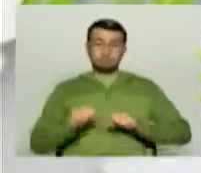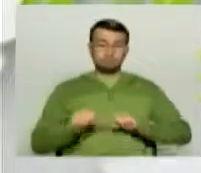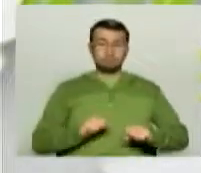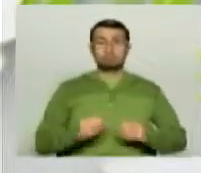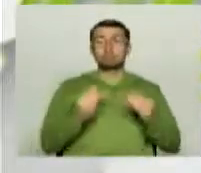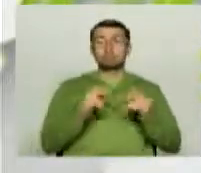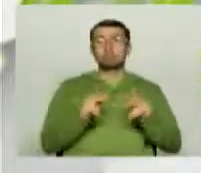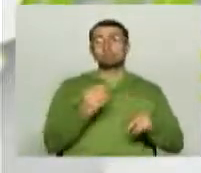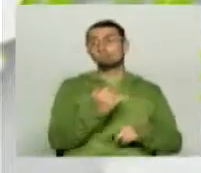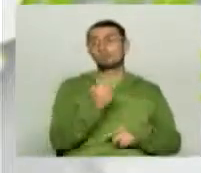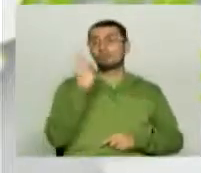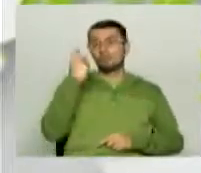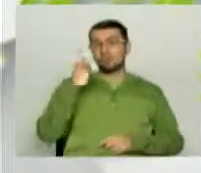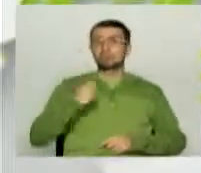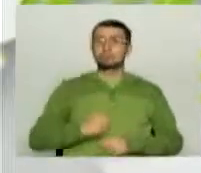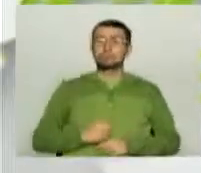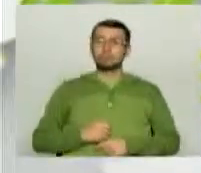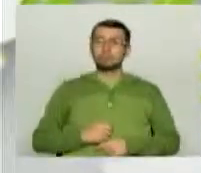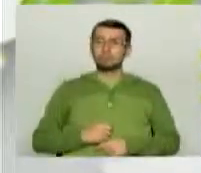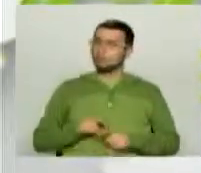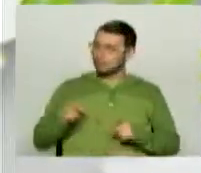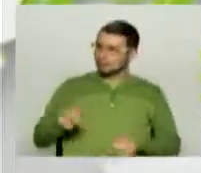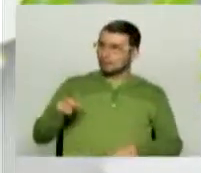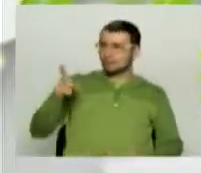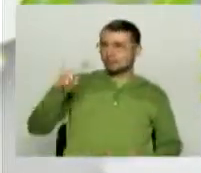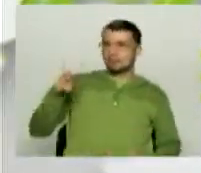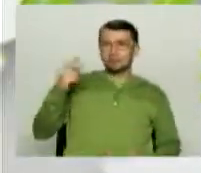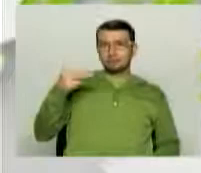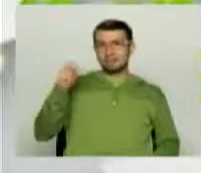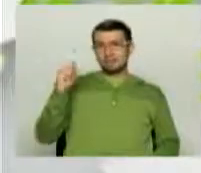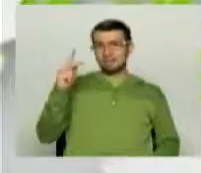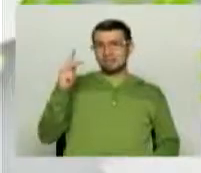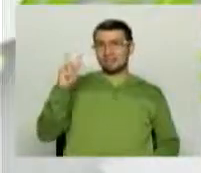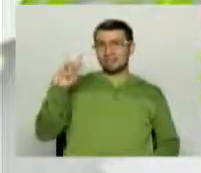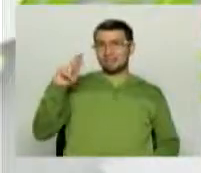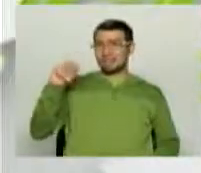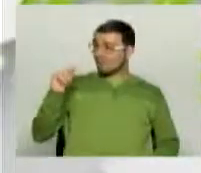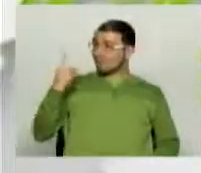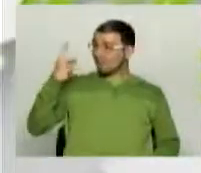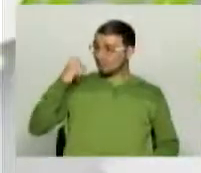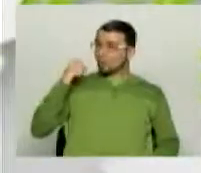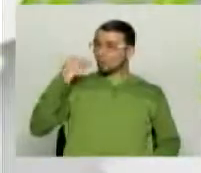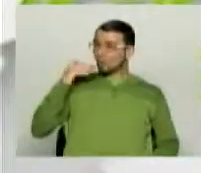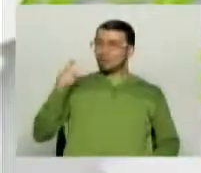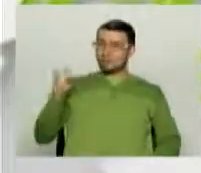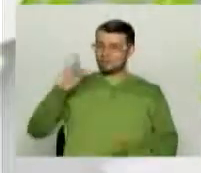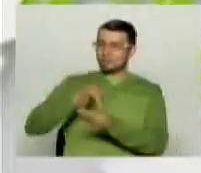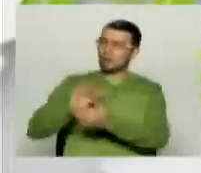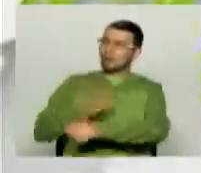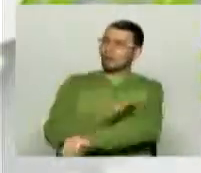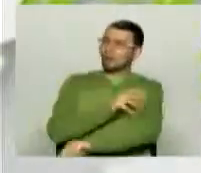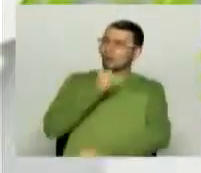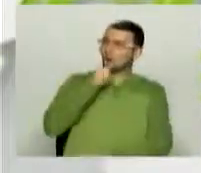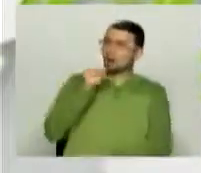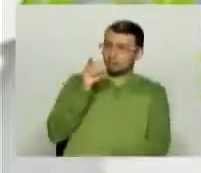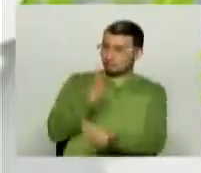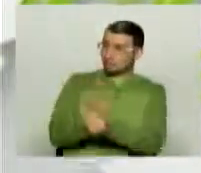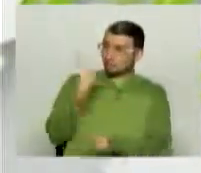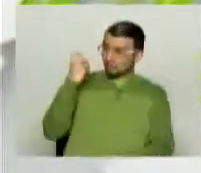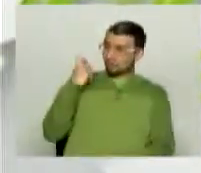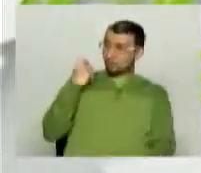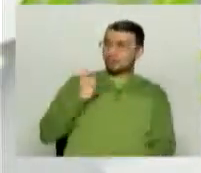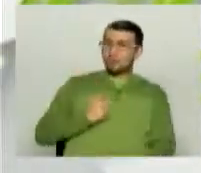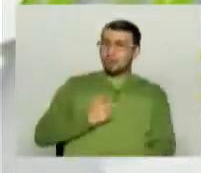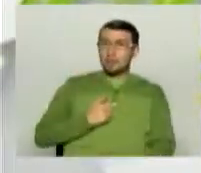gente que la pudo presencial. ¿Faltó nuestra Shakira en la inauguración? Siendo un poquito pues como patriotas